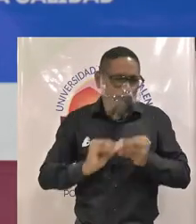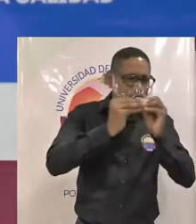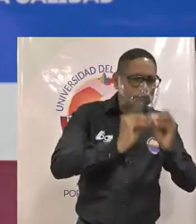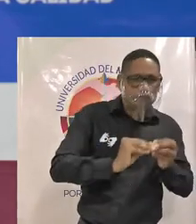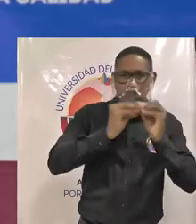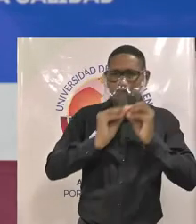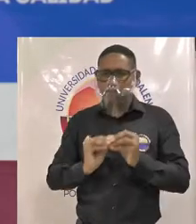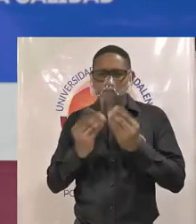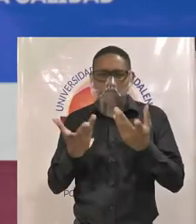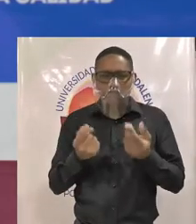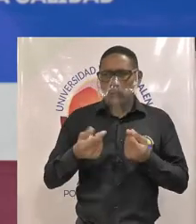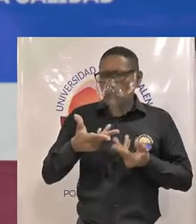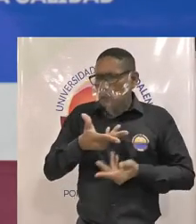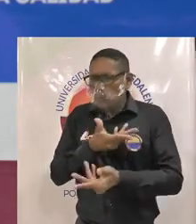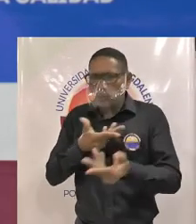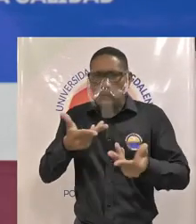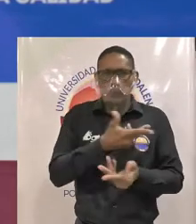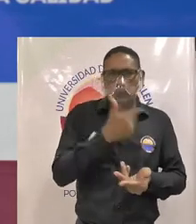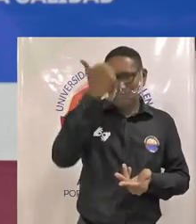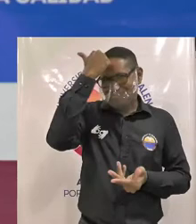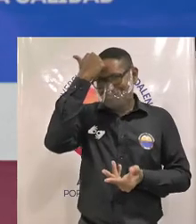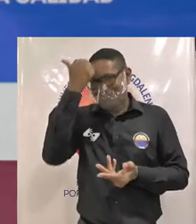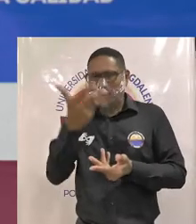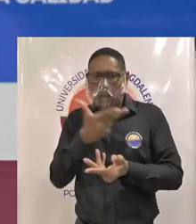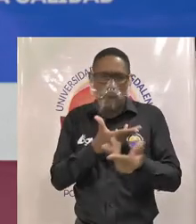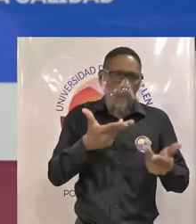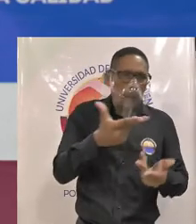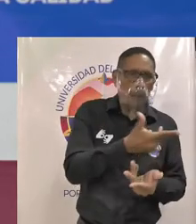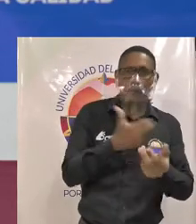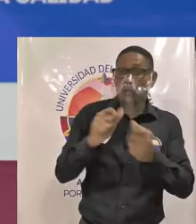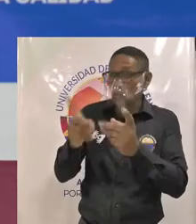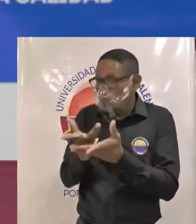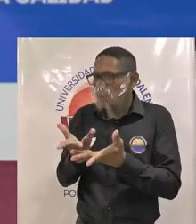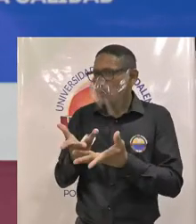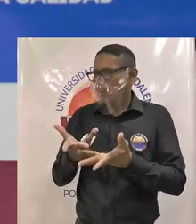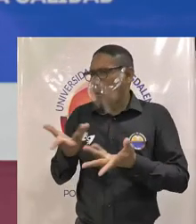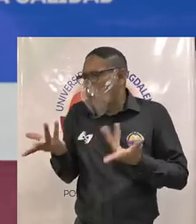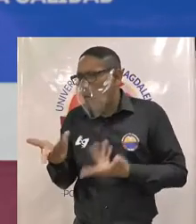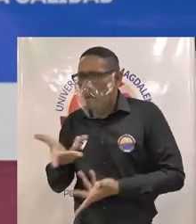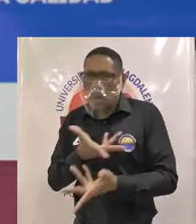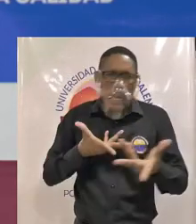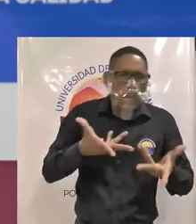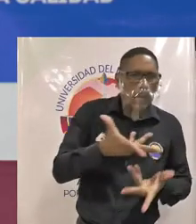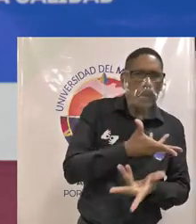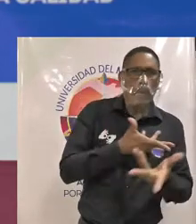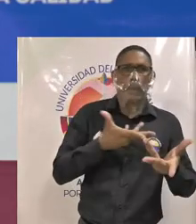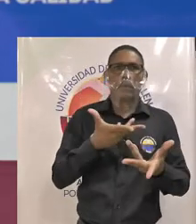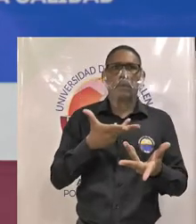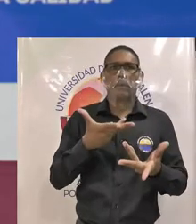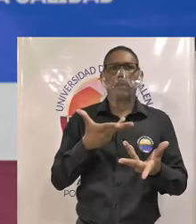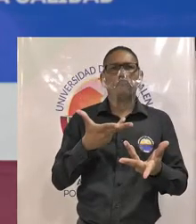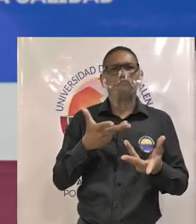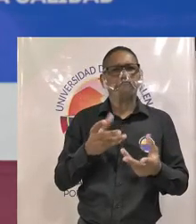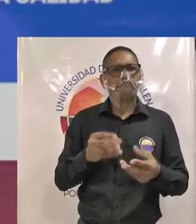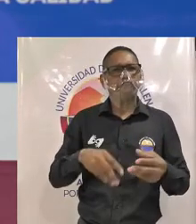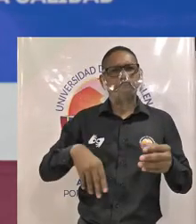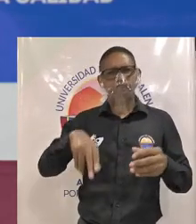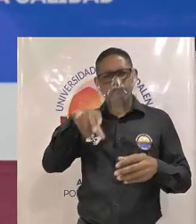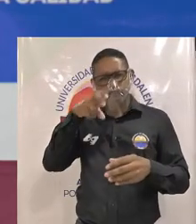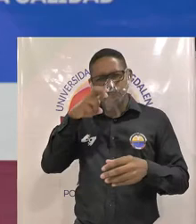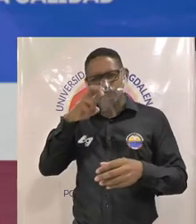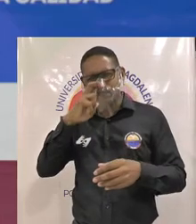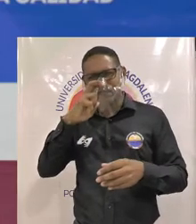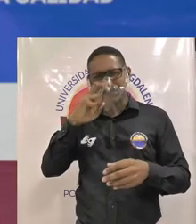interactuar entre profesores de profesores y estudiantes que que sean más flexibles y que de pronto si